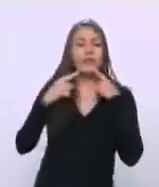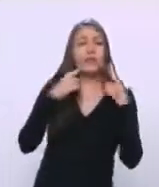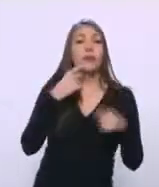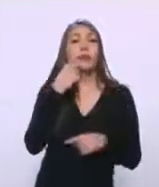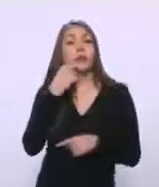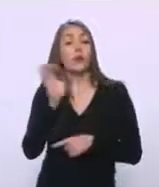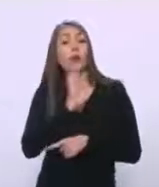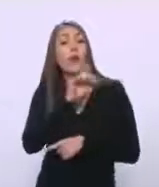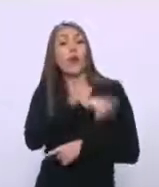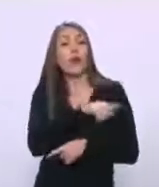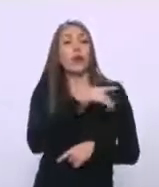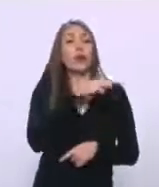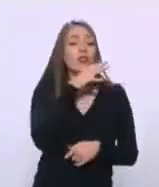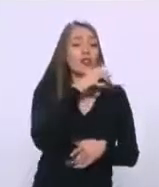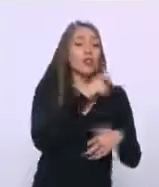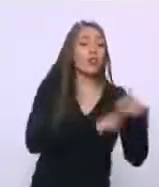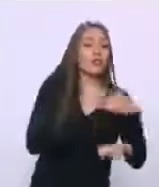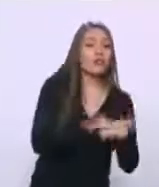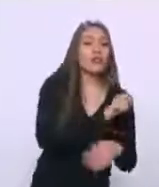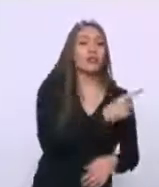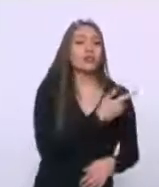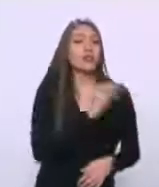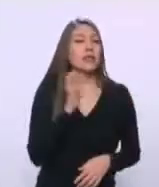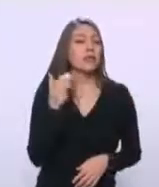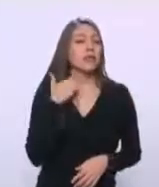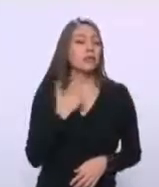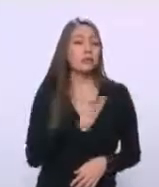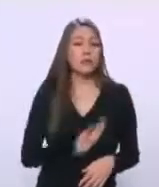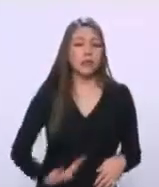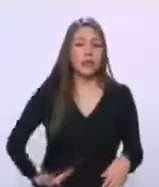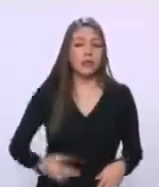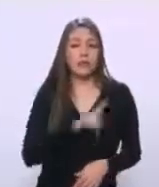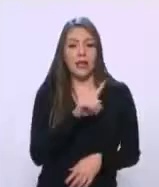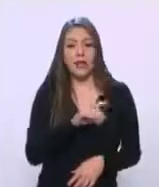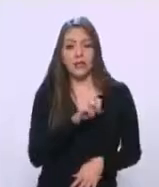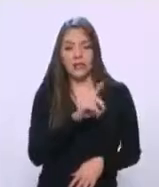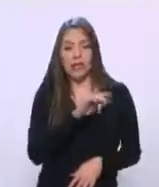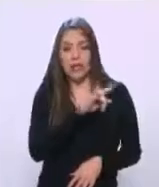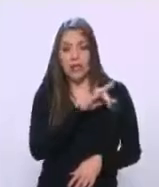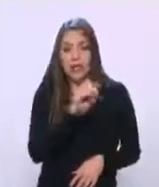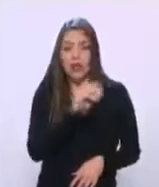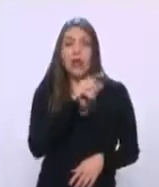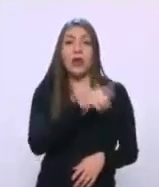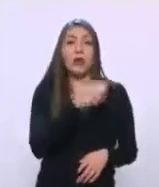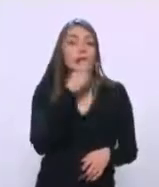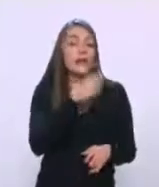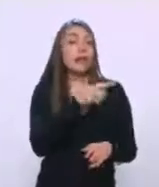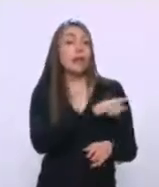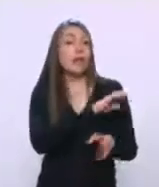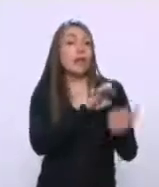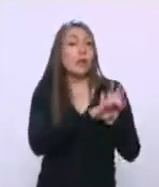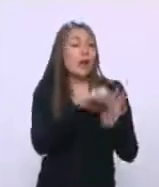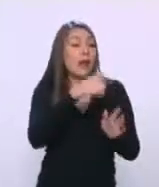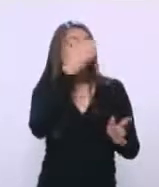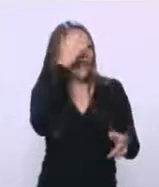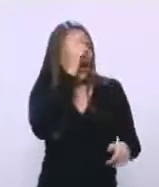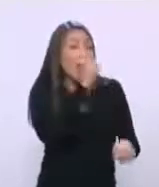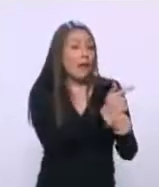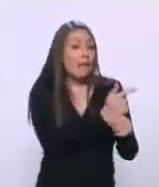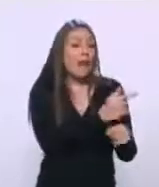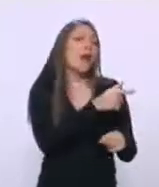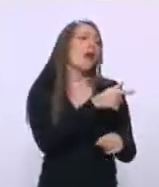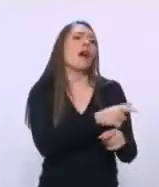durante el sexenio de Carlos Salinas de Gortari, pues se habría separado, se habría hecho un lado, por llamarlo de alguna manera, pero ¿qué pasa con estos